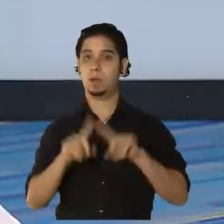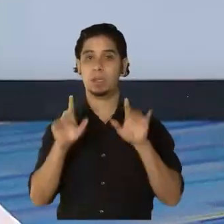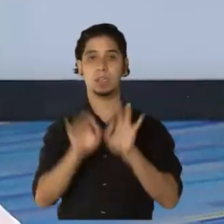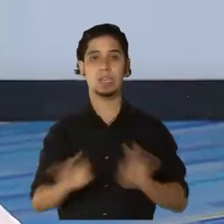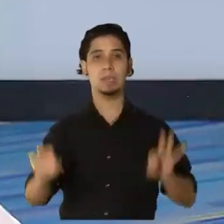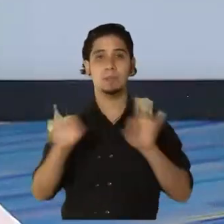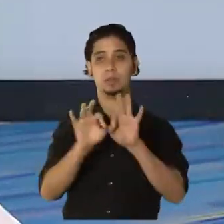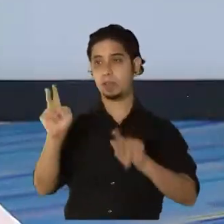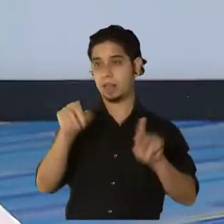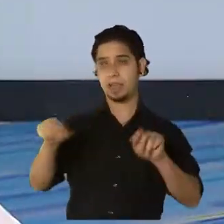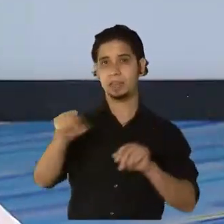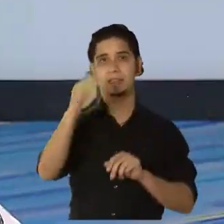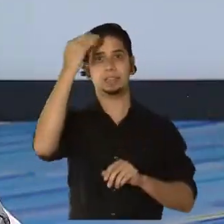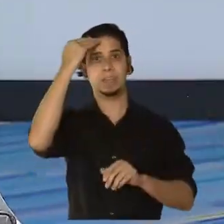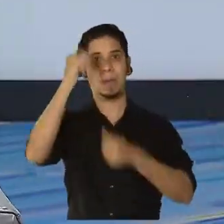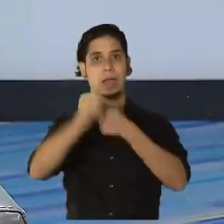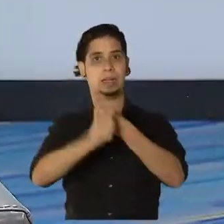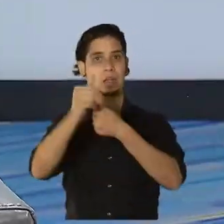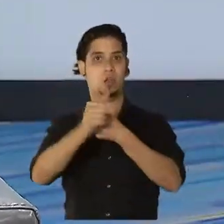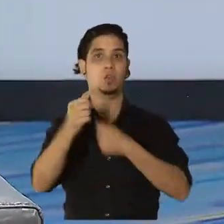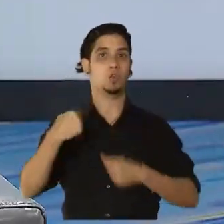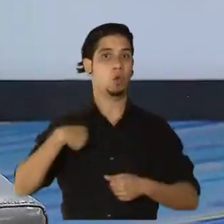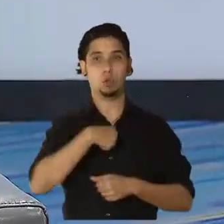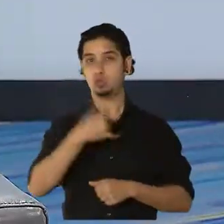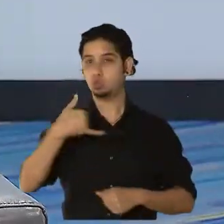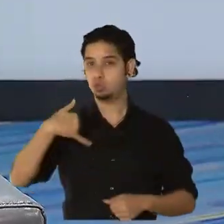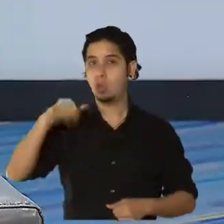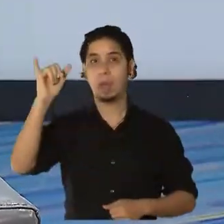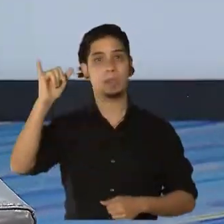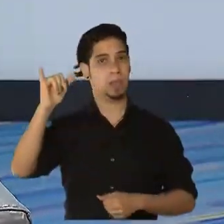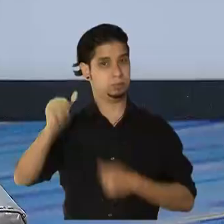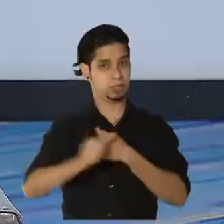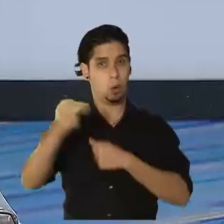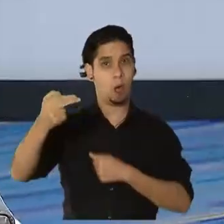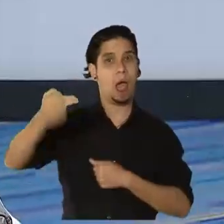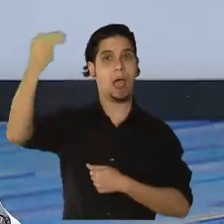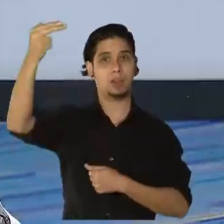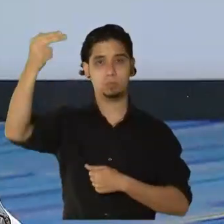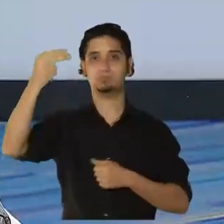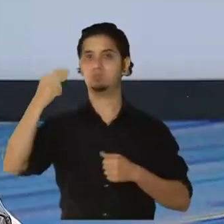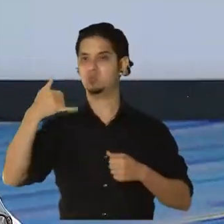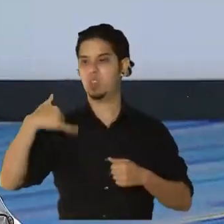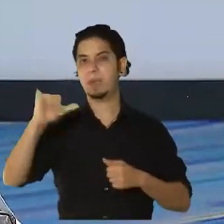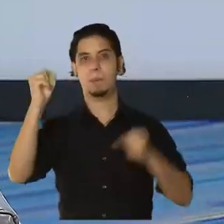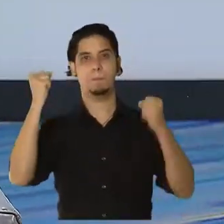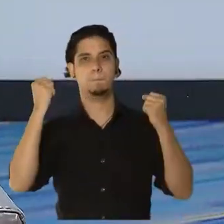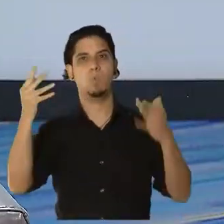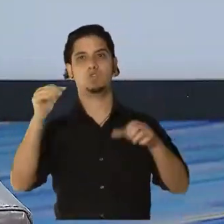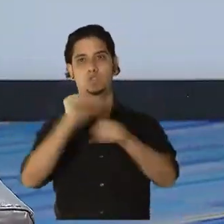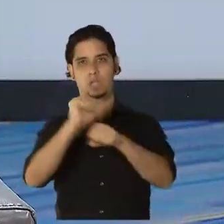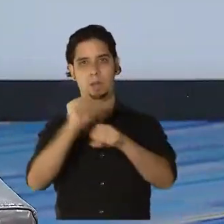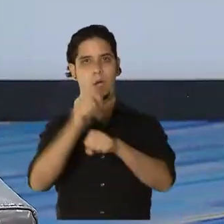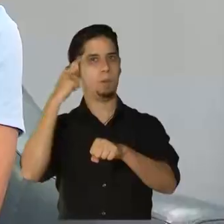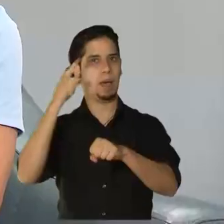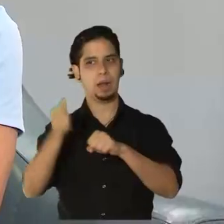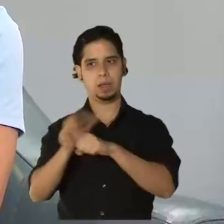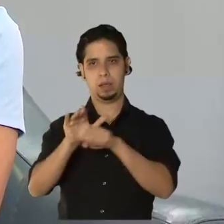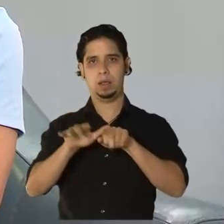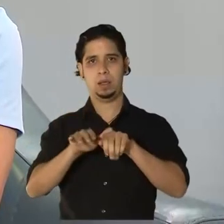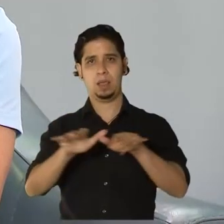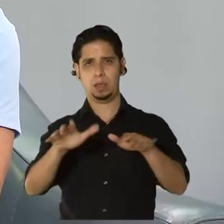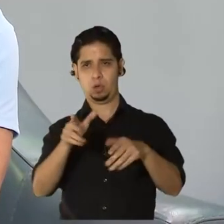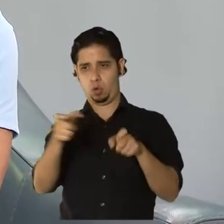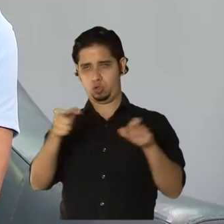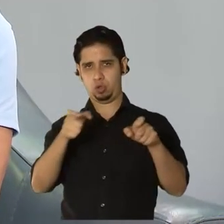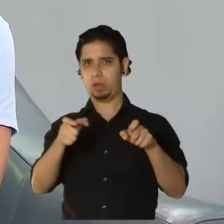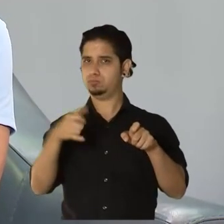nivel de términos de riesgo, pues, seguimos estando en un riesgo alto. Así que hay mucho trabajo que hacer para reducir transmisión en comunidad. Claro, y mientras